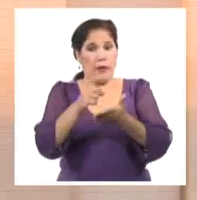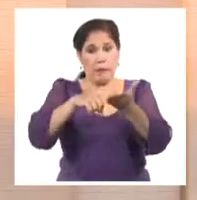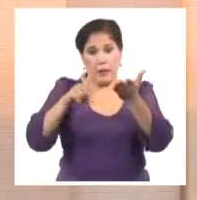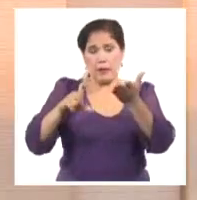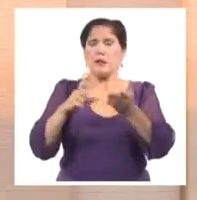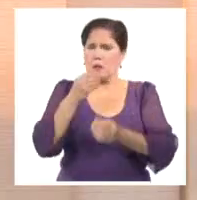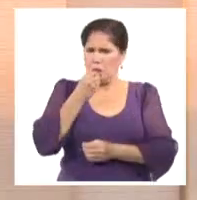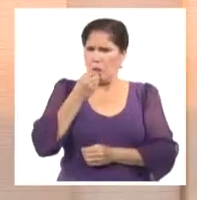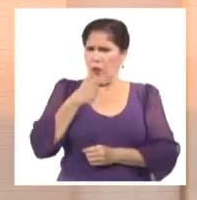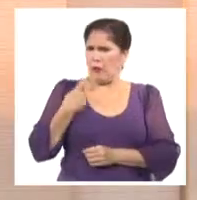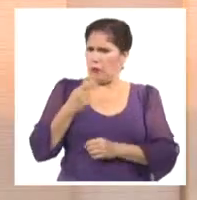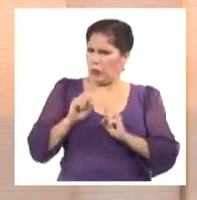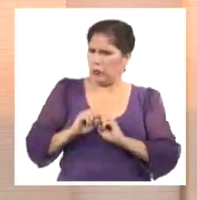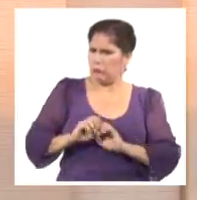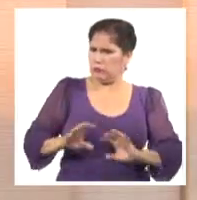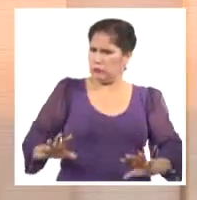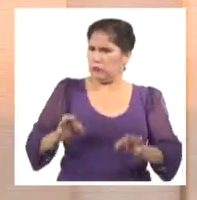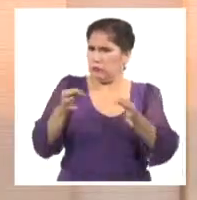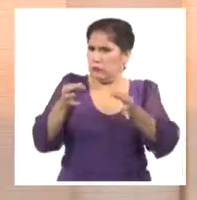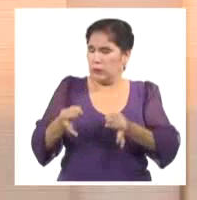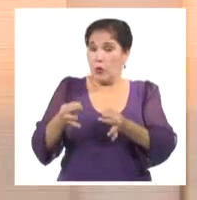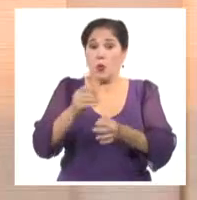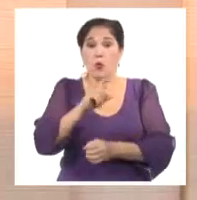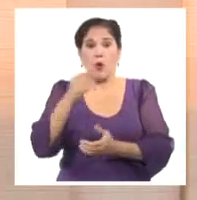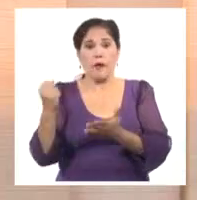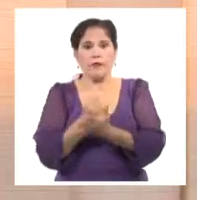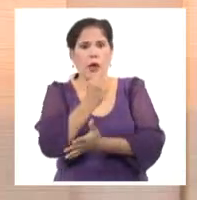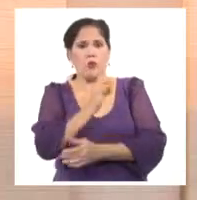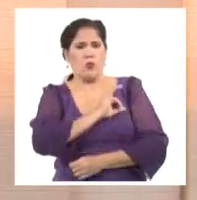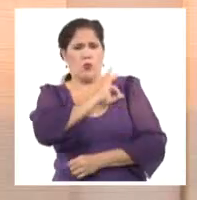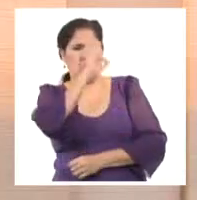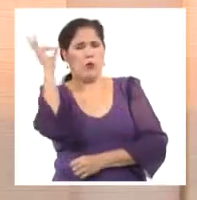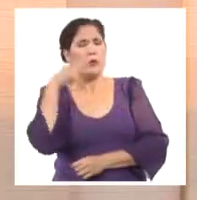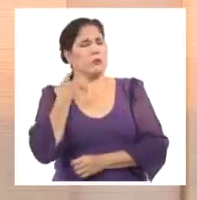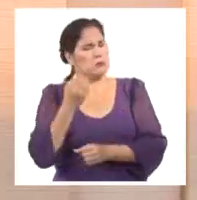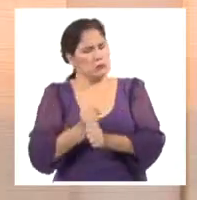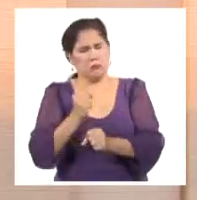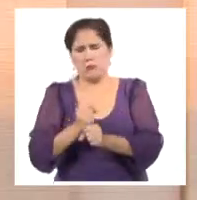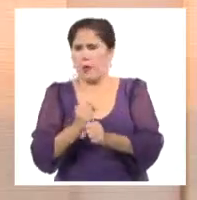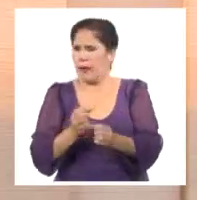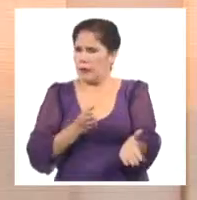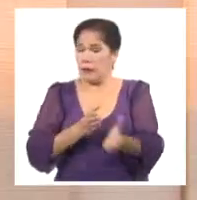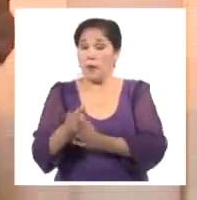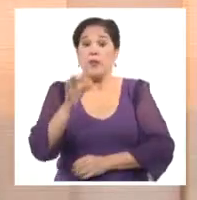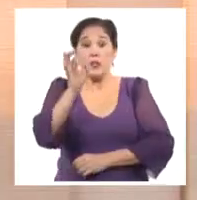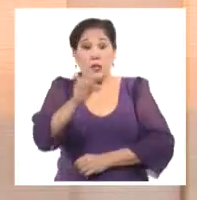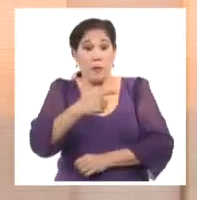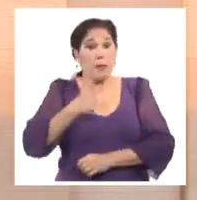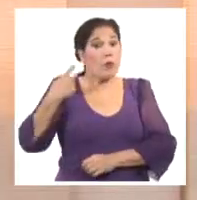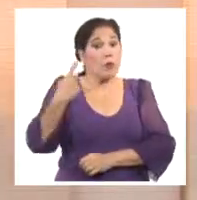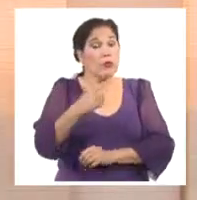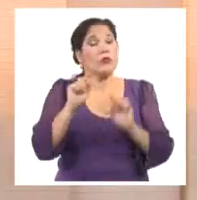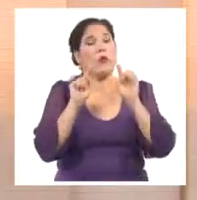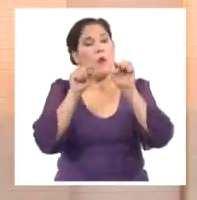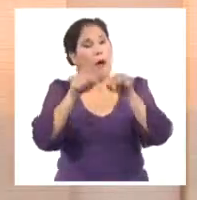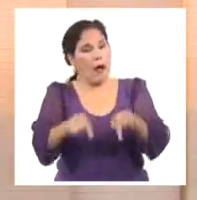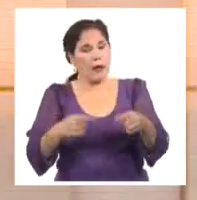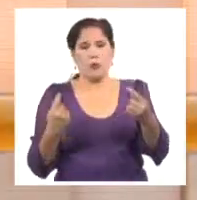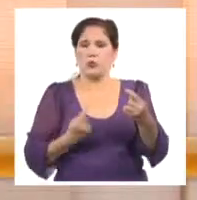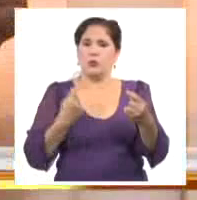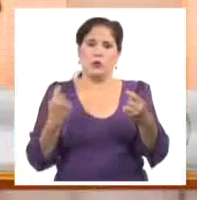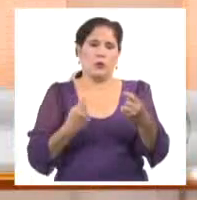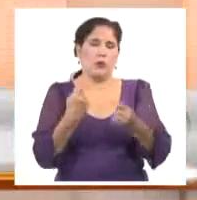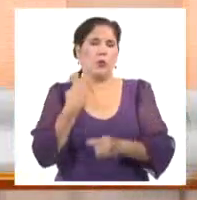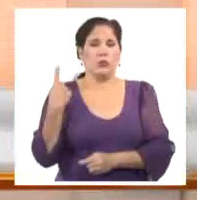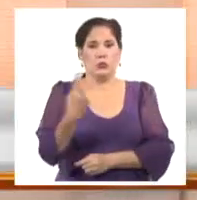contar con el respaldo de los campesinos cubanos que nunca le fallaremos a ese partido y siempre estaremos en la primera trinchera de combate